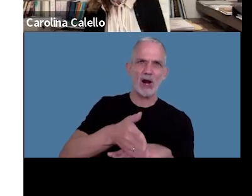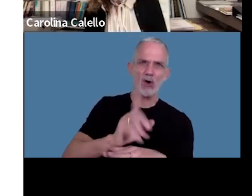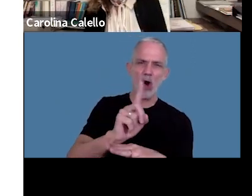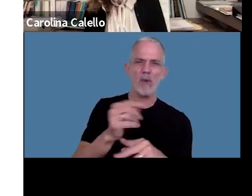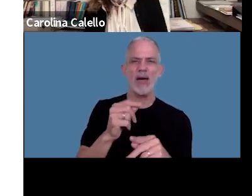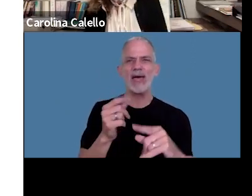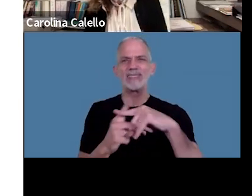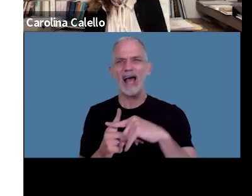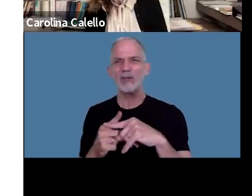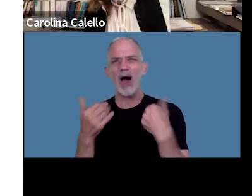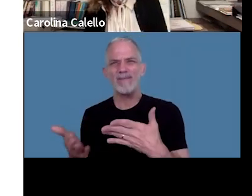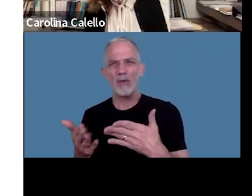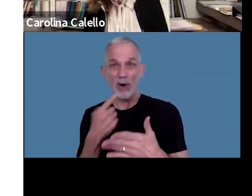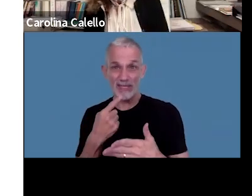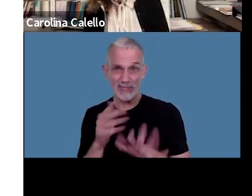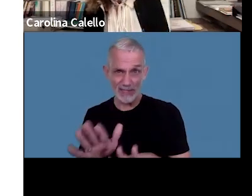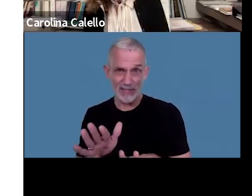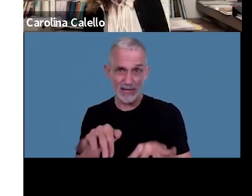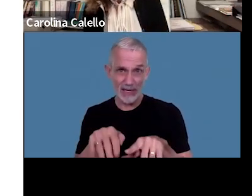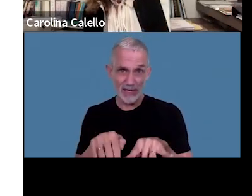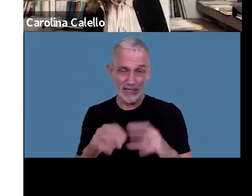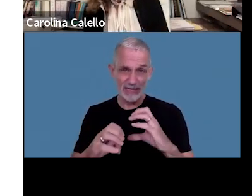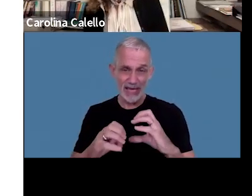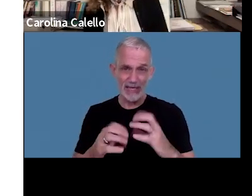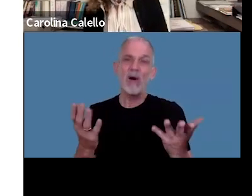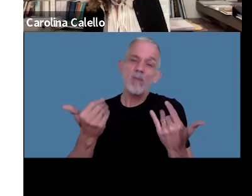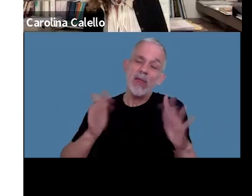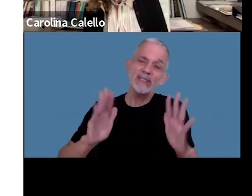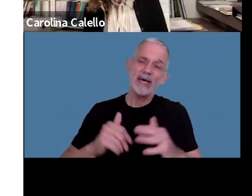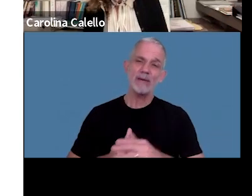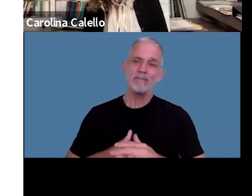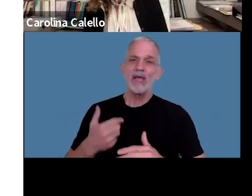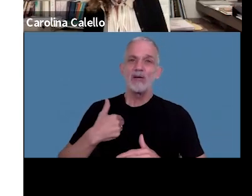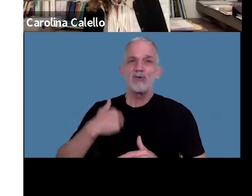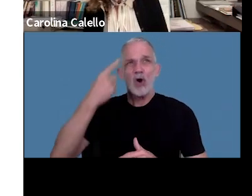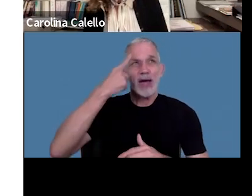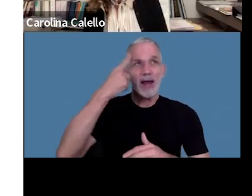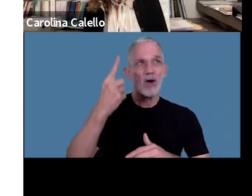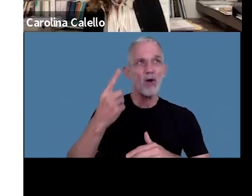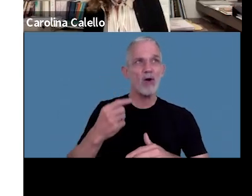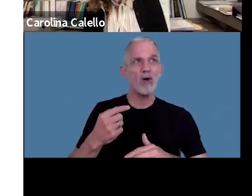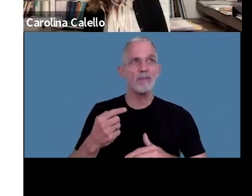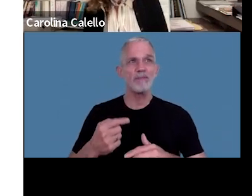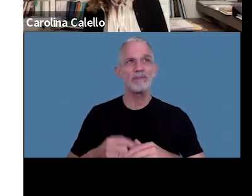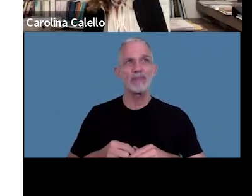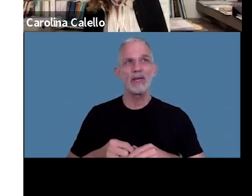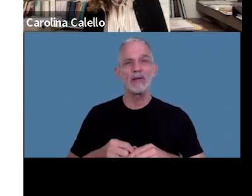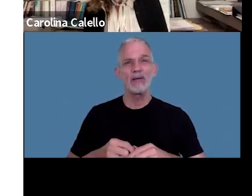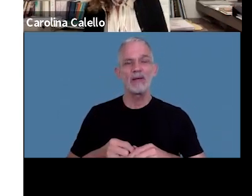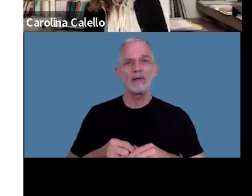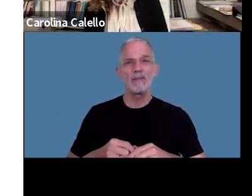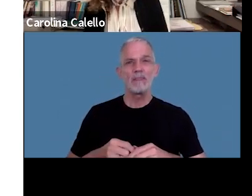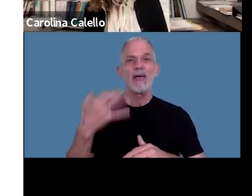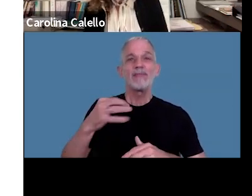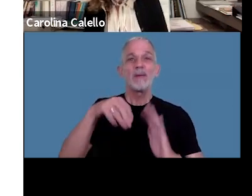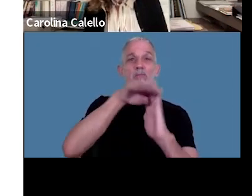favor o algo por el estilo ¿sí? puede ser yo yo creo que que hay que